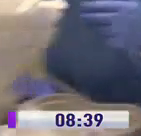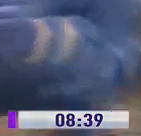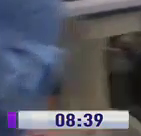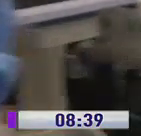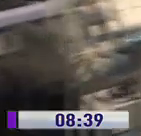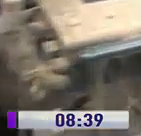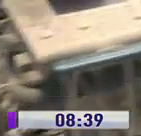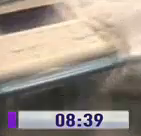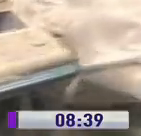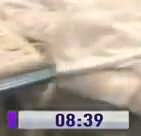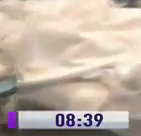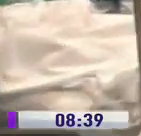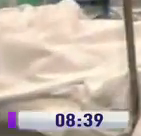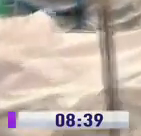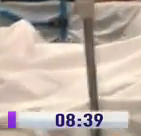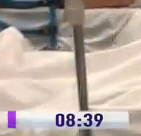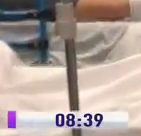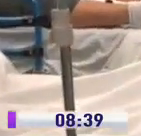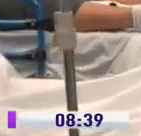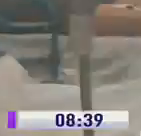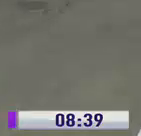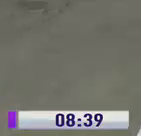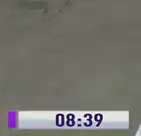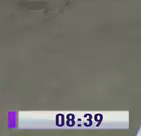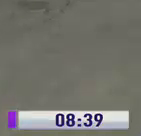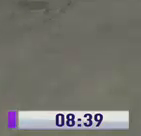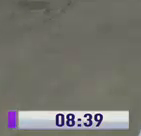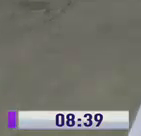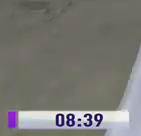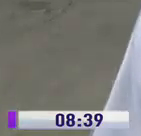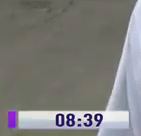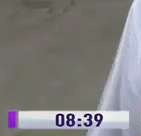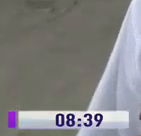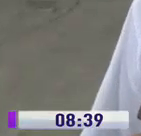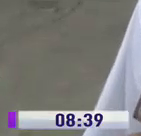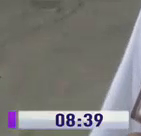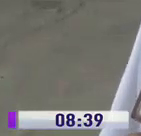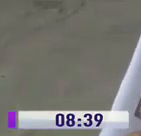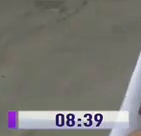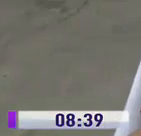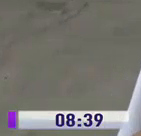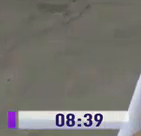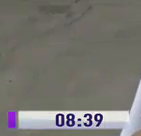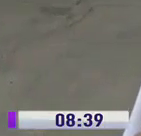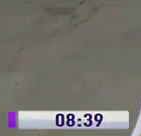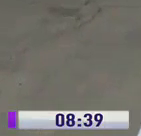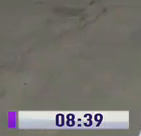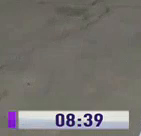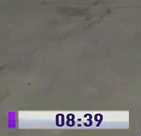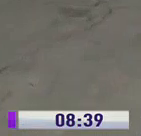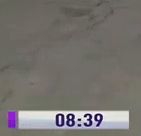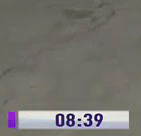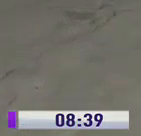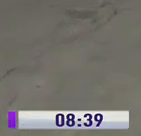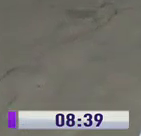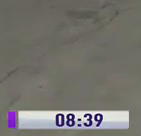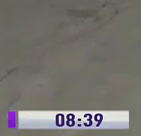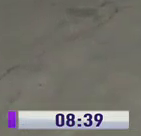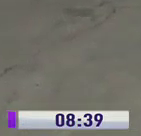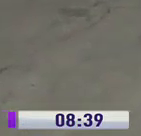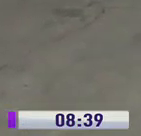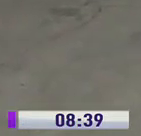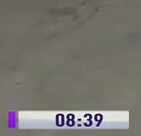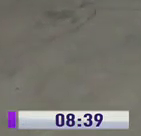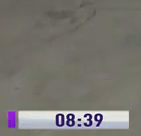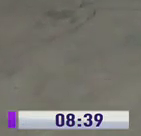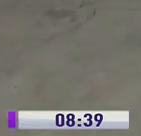aumentan en ciudades como Santa Rosa y Machala. El virus no se va a ir, el virus vino para quedarse. Y va a ser peor si no cumplimos